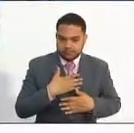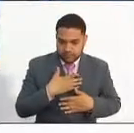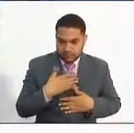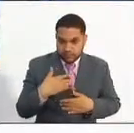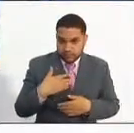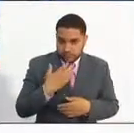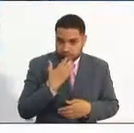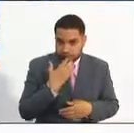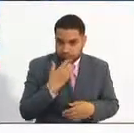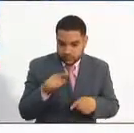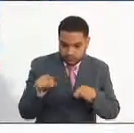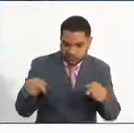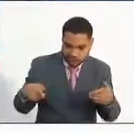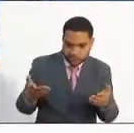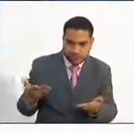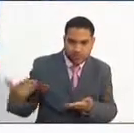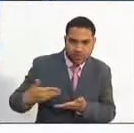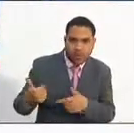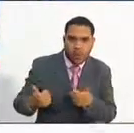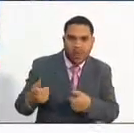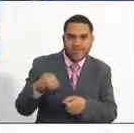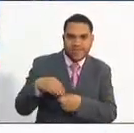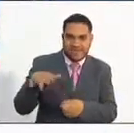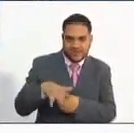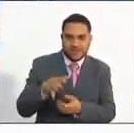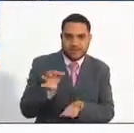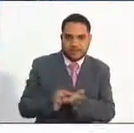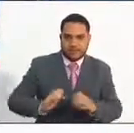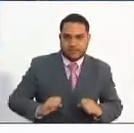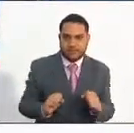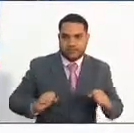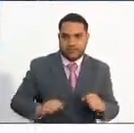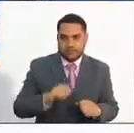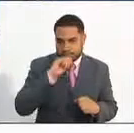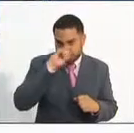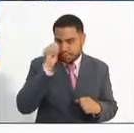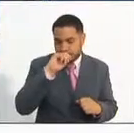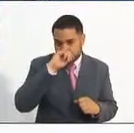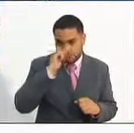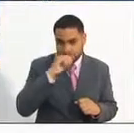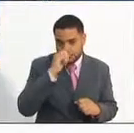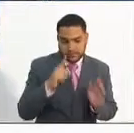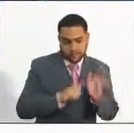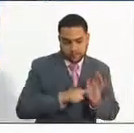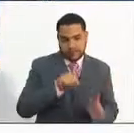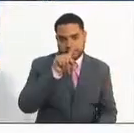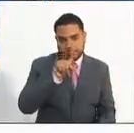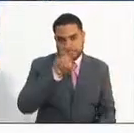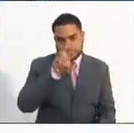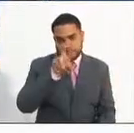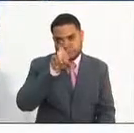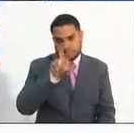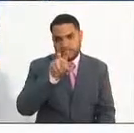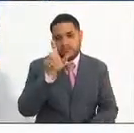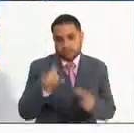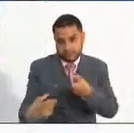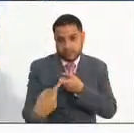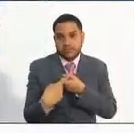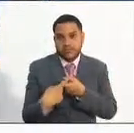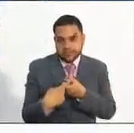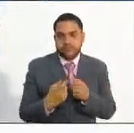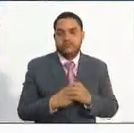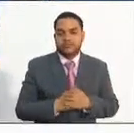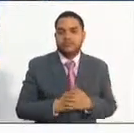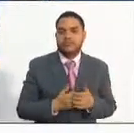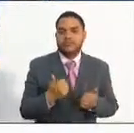tenemos un primer grupo de convocatorias para el Distrito Capital de Bogotá, que hablamos de 1,187 vacantes que incluyen, en